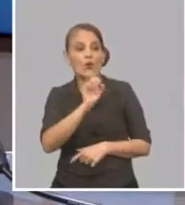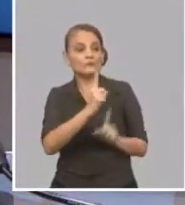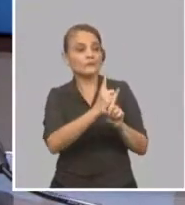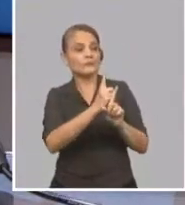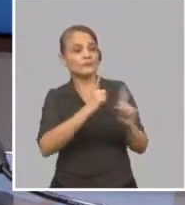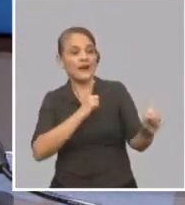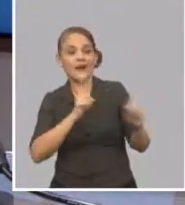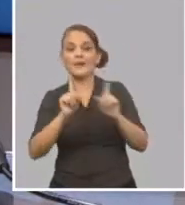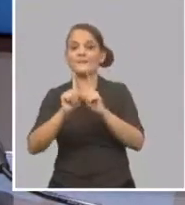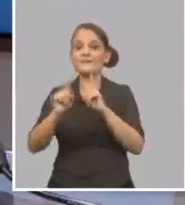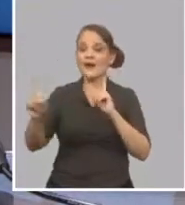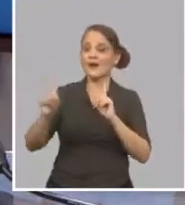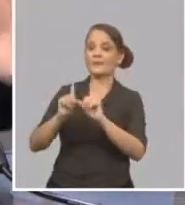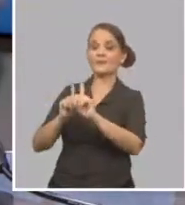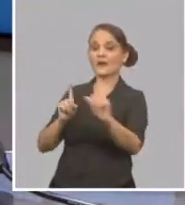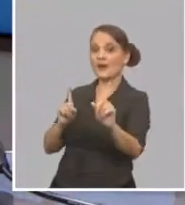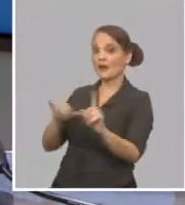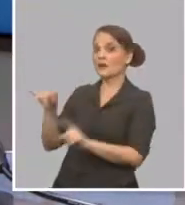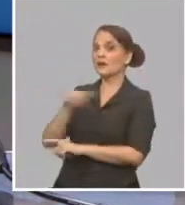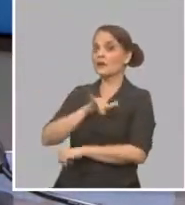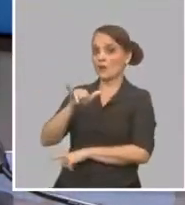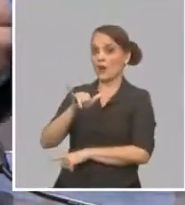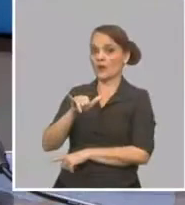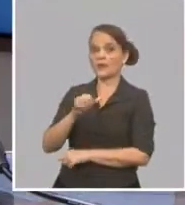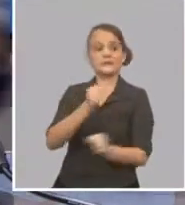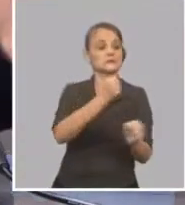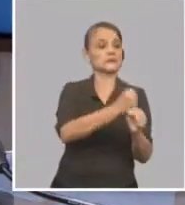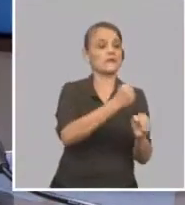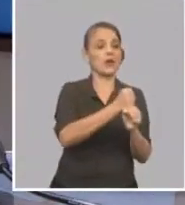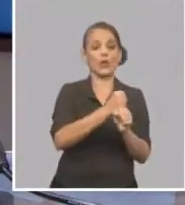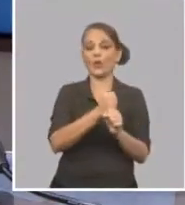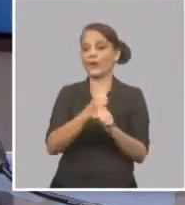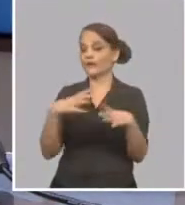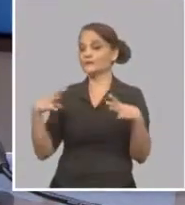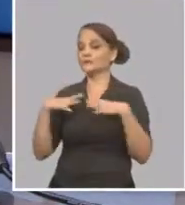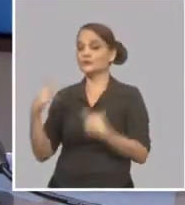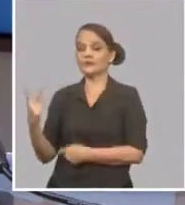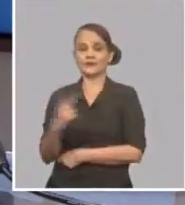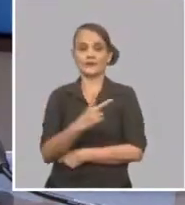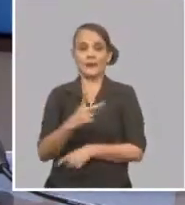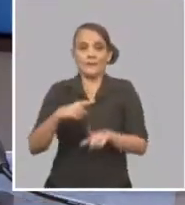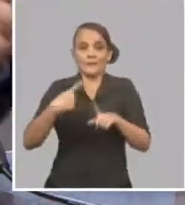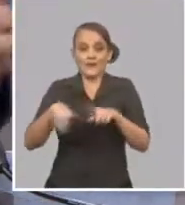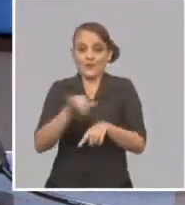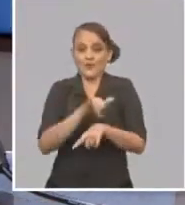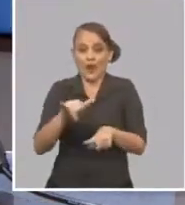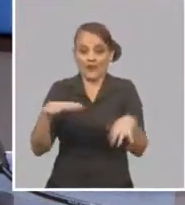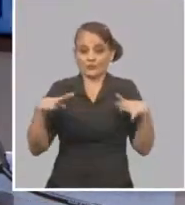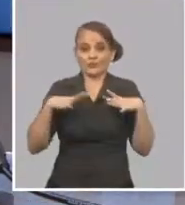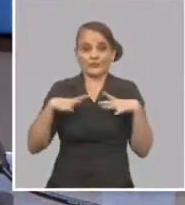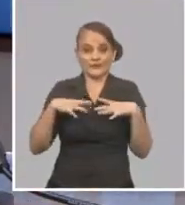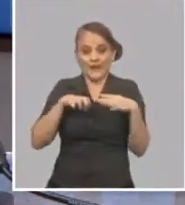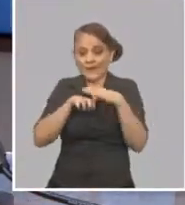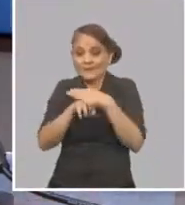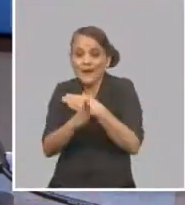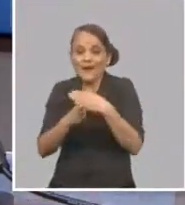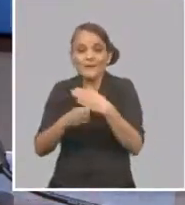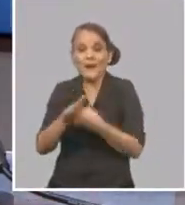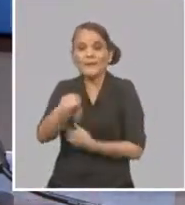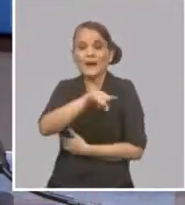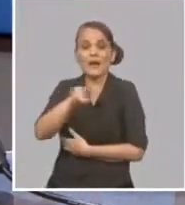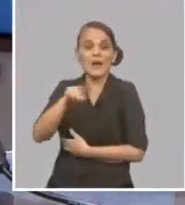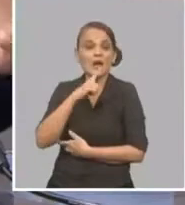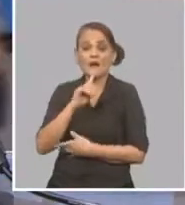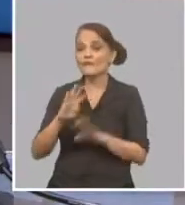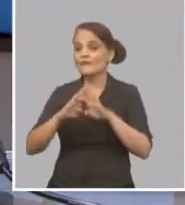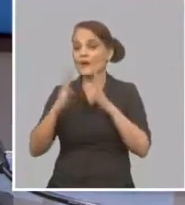nueva normalidad los trabajadores, los clientes, sino entre los propios clientes, que no sean necesariamente familia, yo